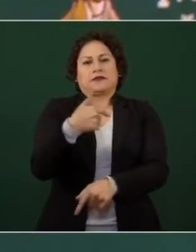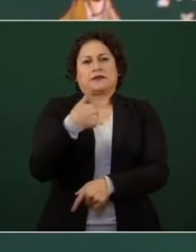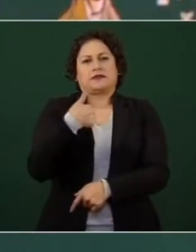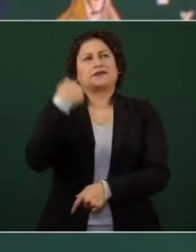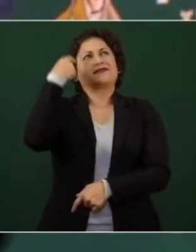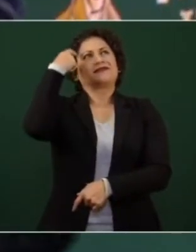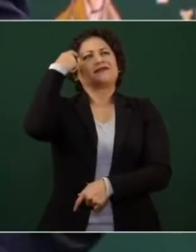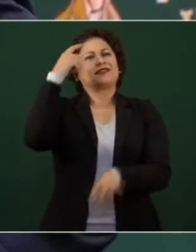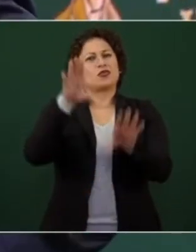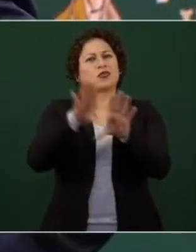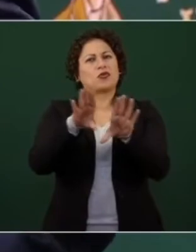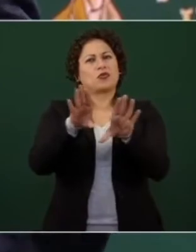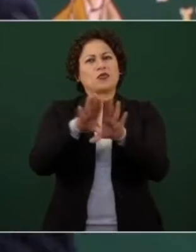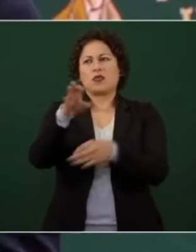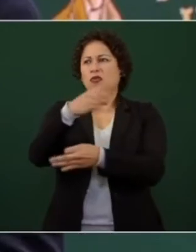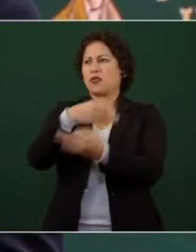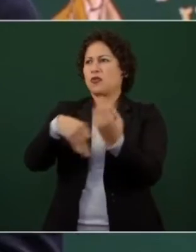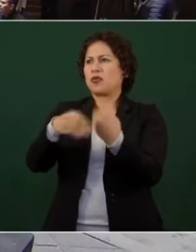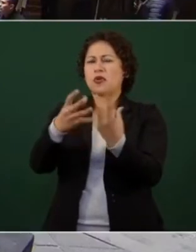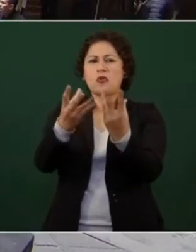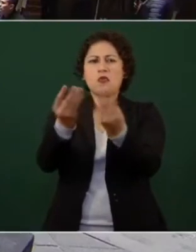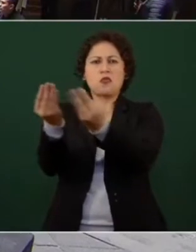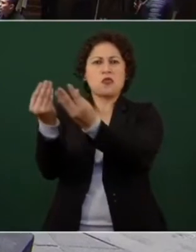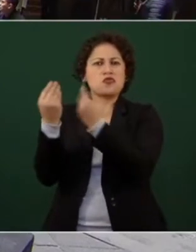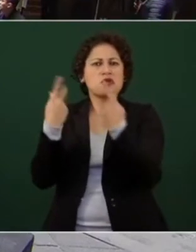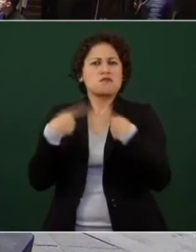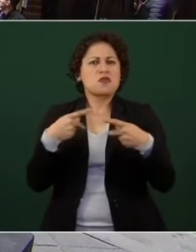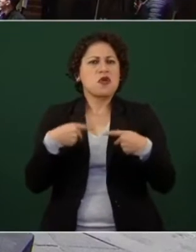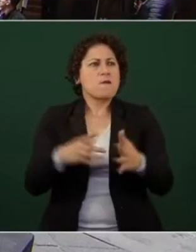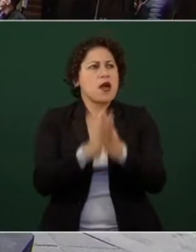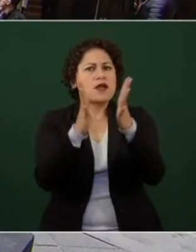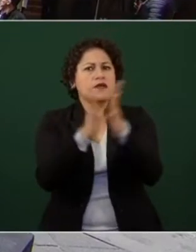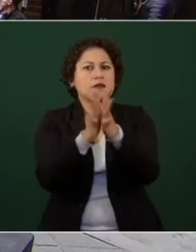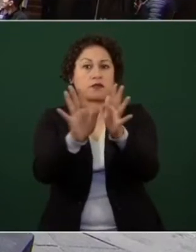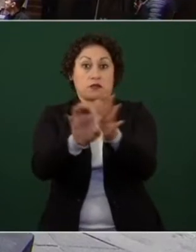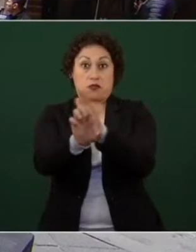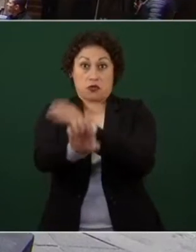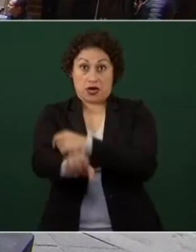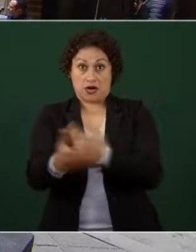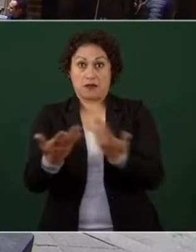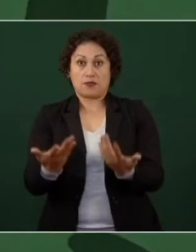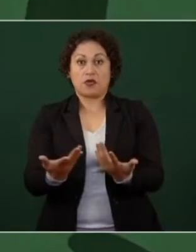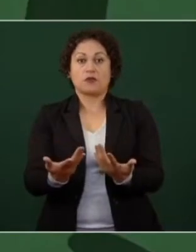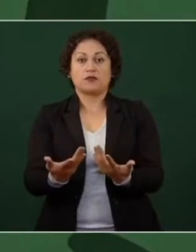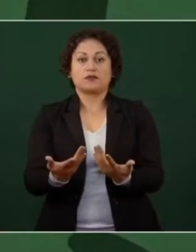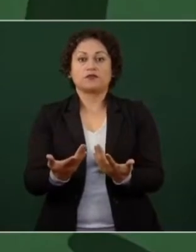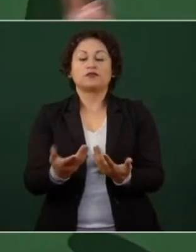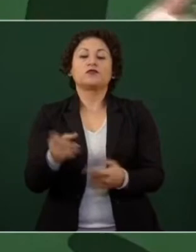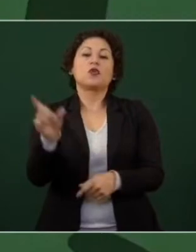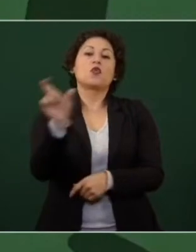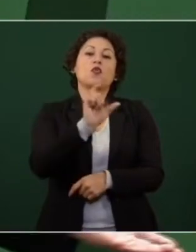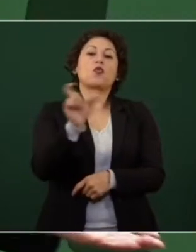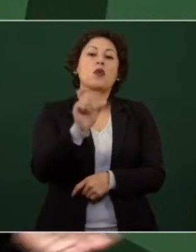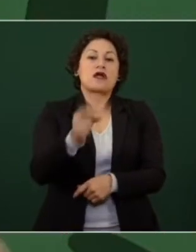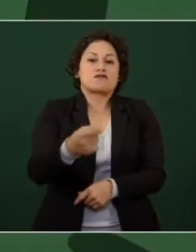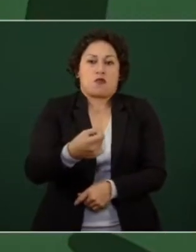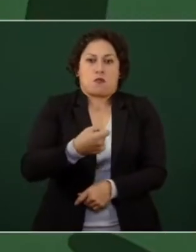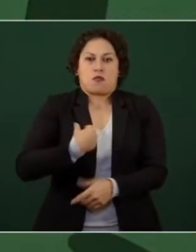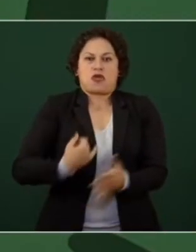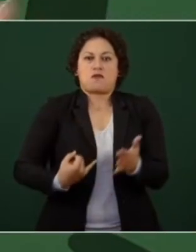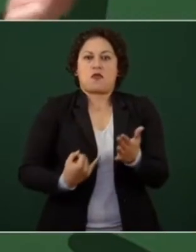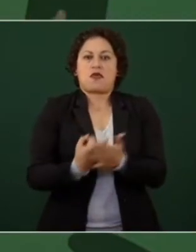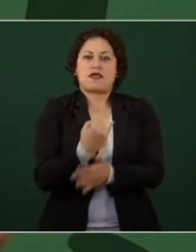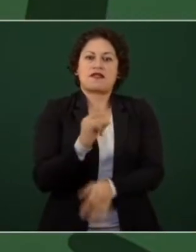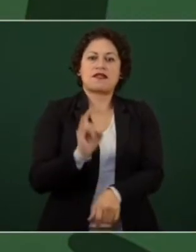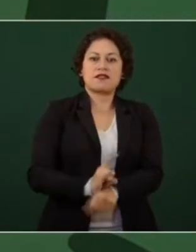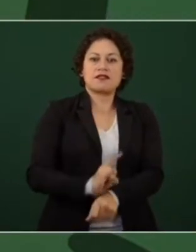participaron muchos porque en el caso de un auto atentado pues ¿para